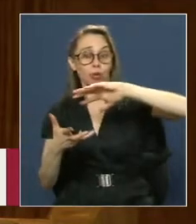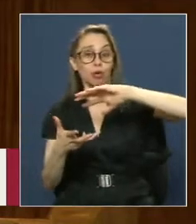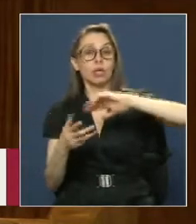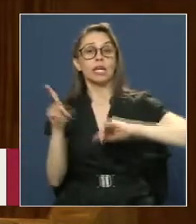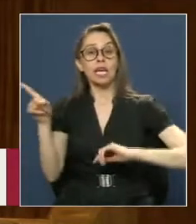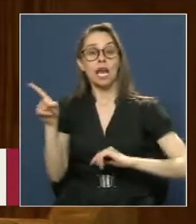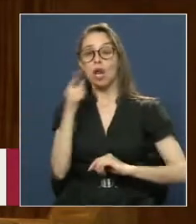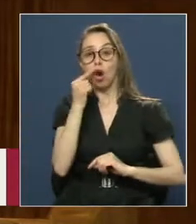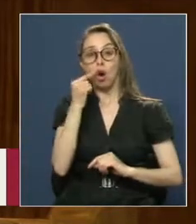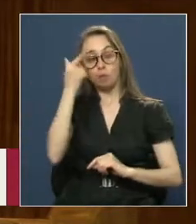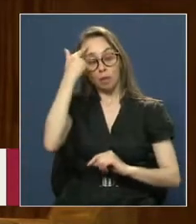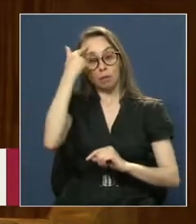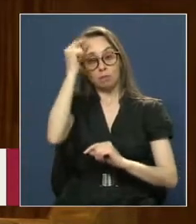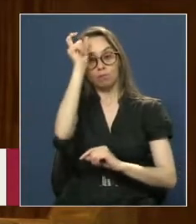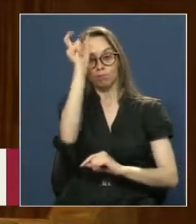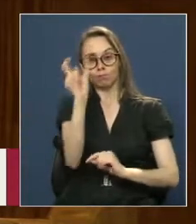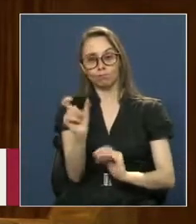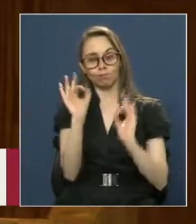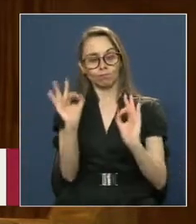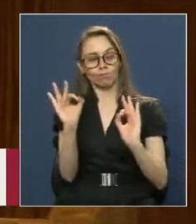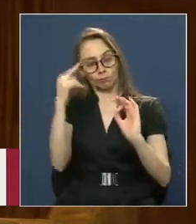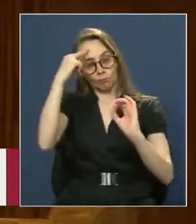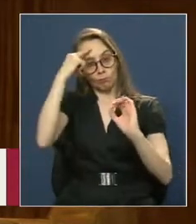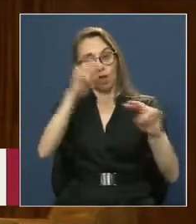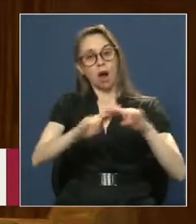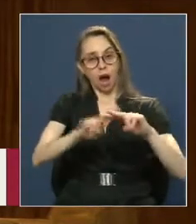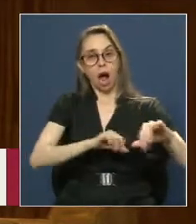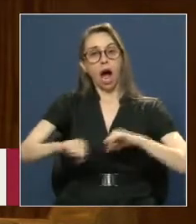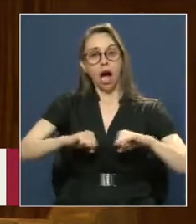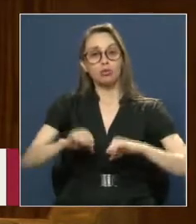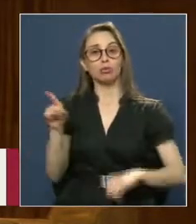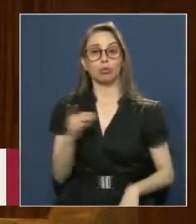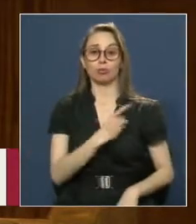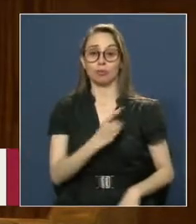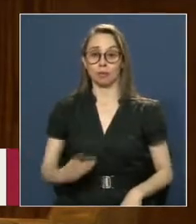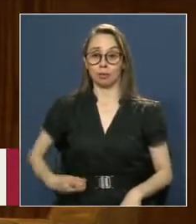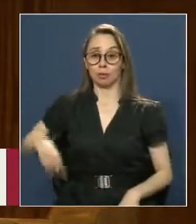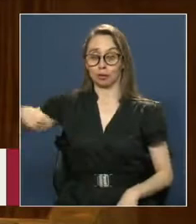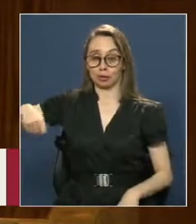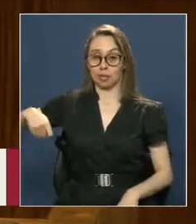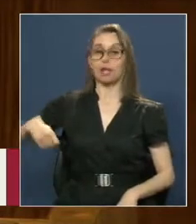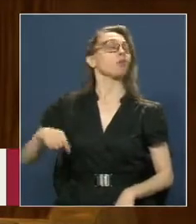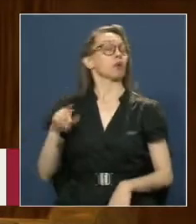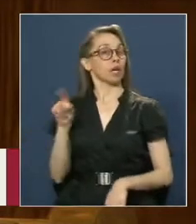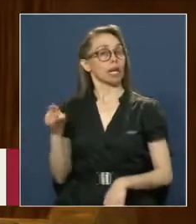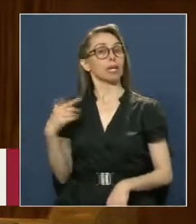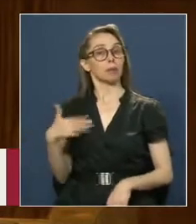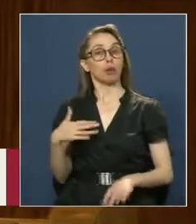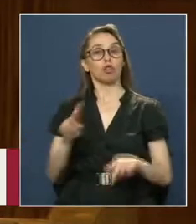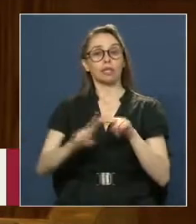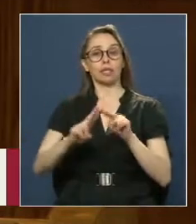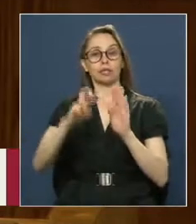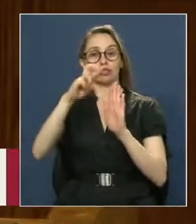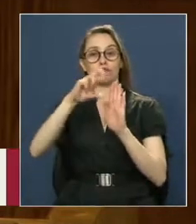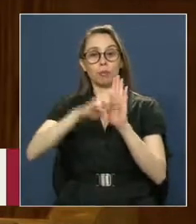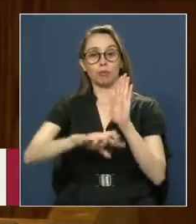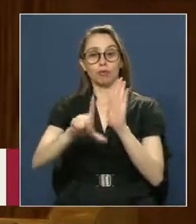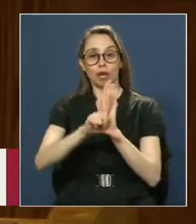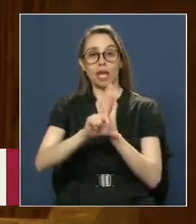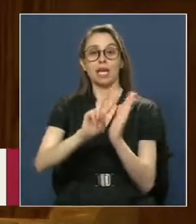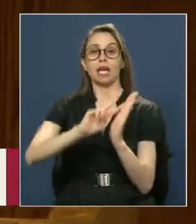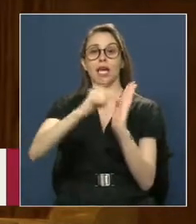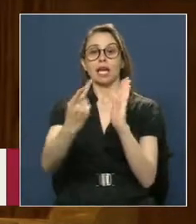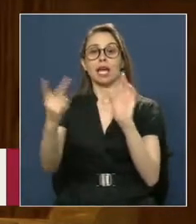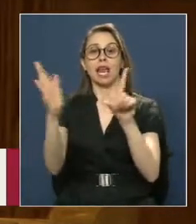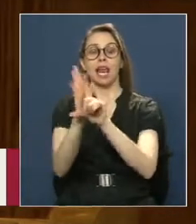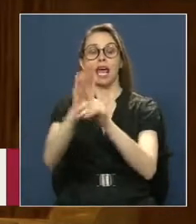hombre De definiciones Y de acción Como parlamentario Tomó posición Y fue determinante En leyes Como la reforma A